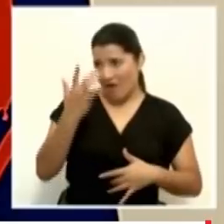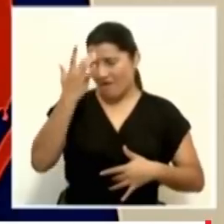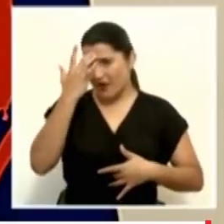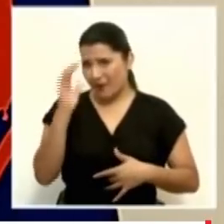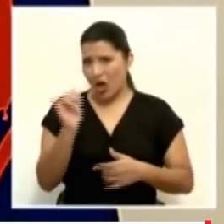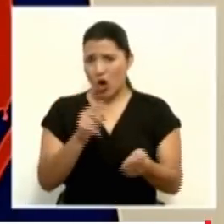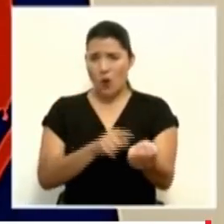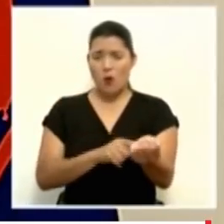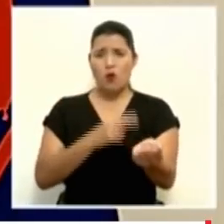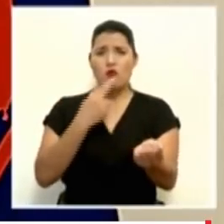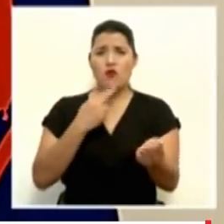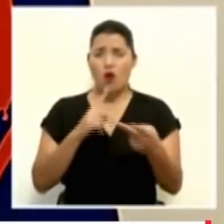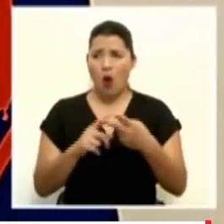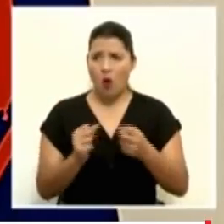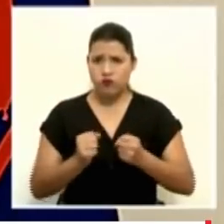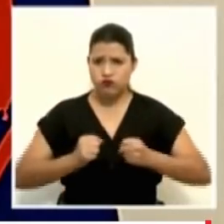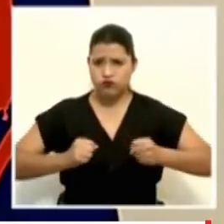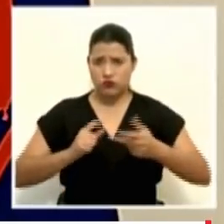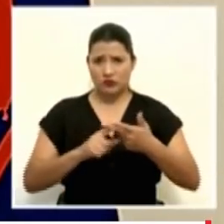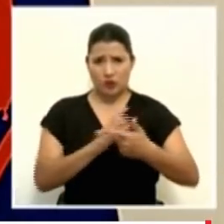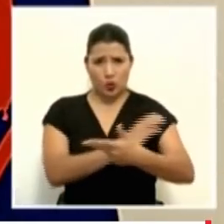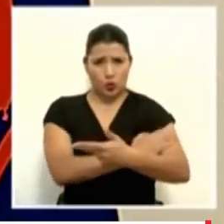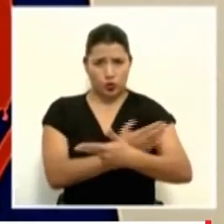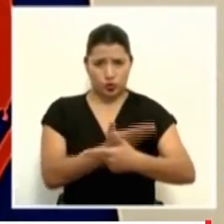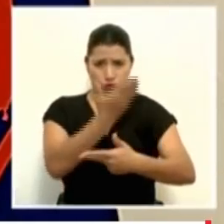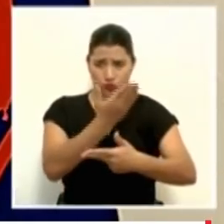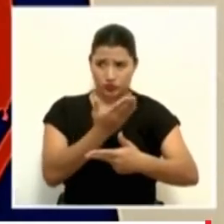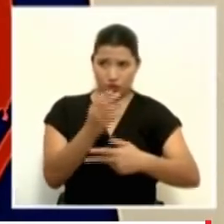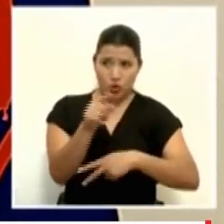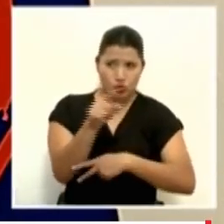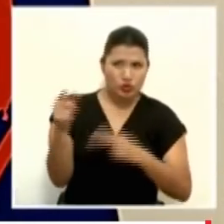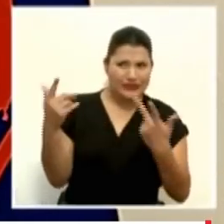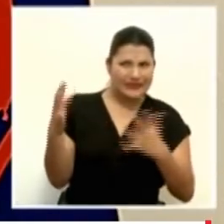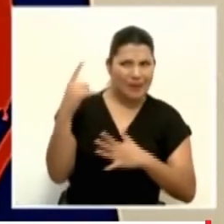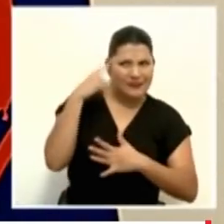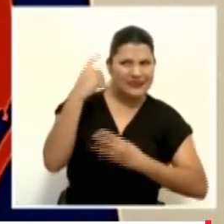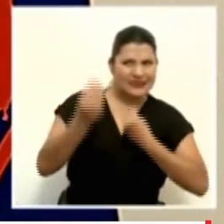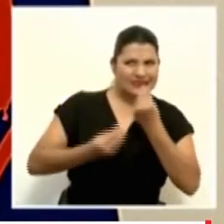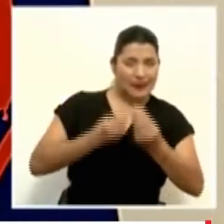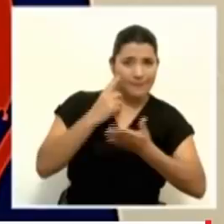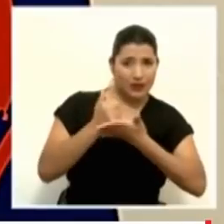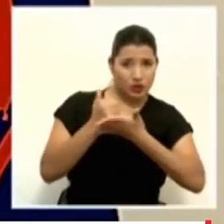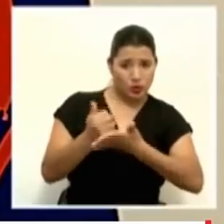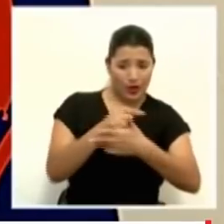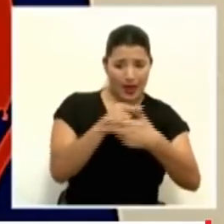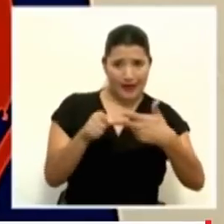obesidad, hipertensión. ¿Han pensado en tomar acciones específicas para esta población?